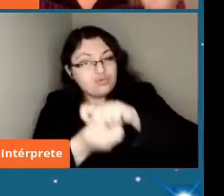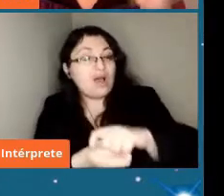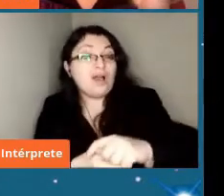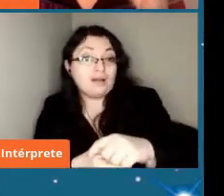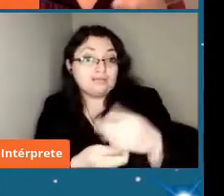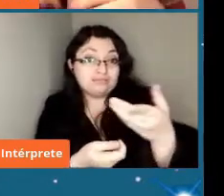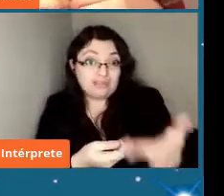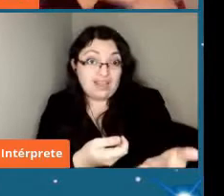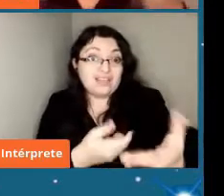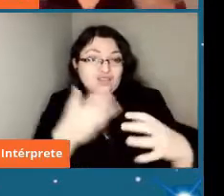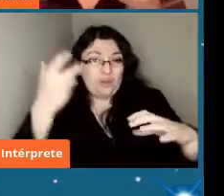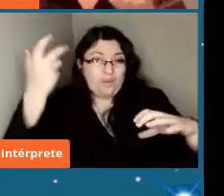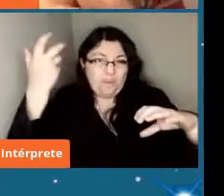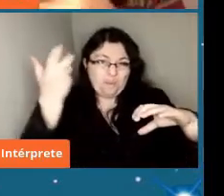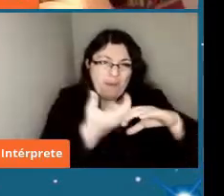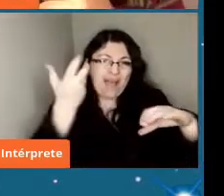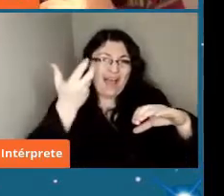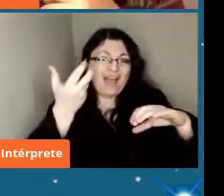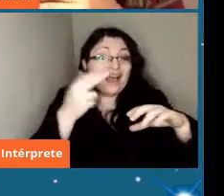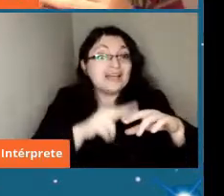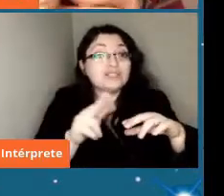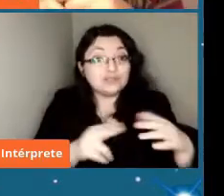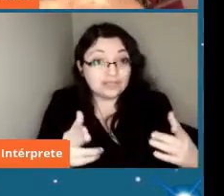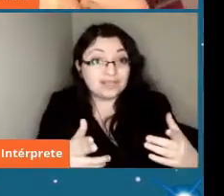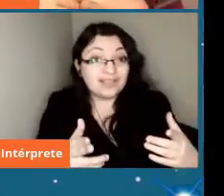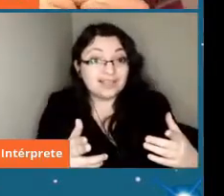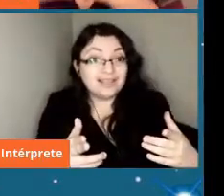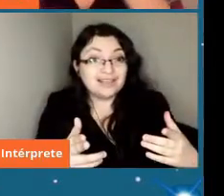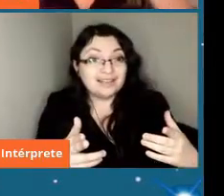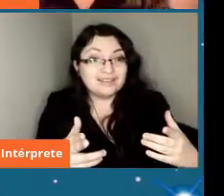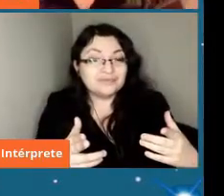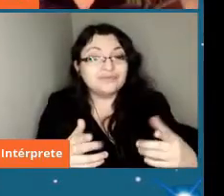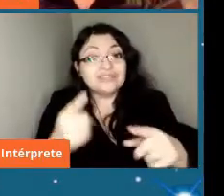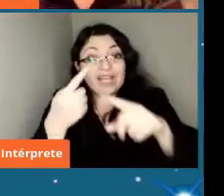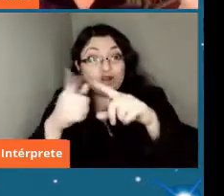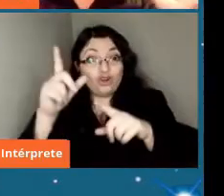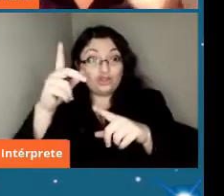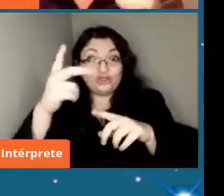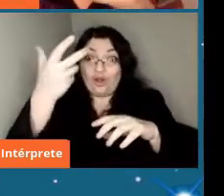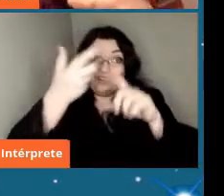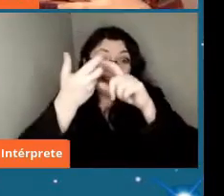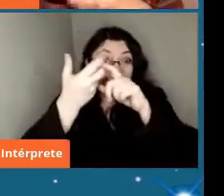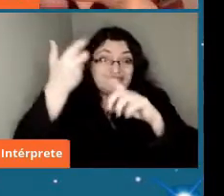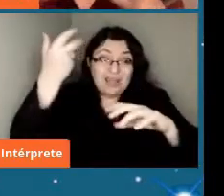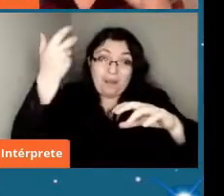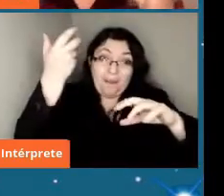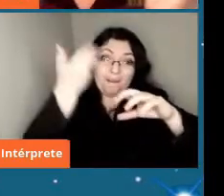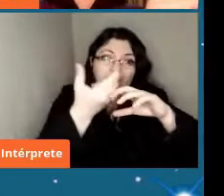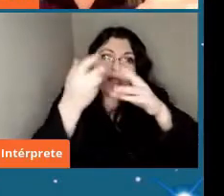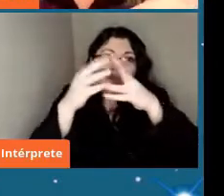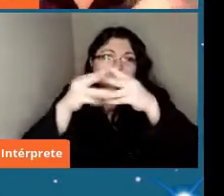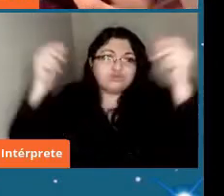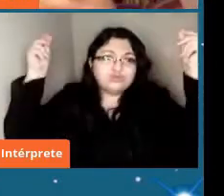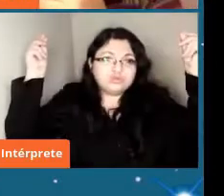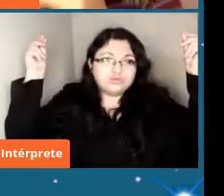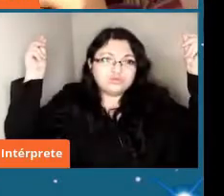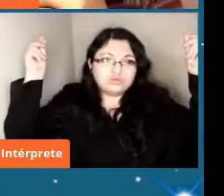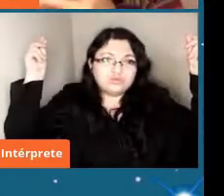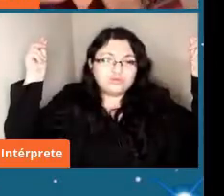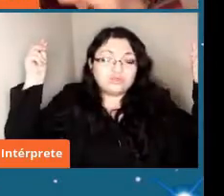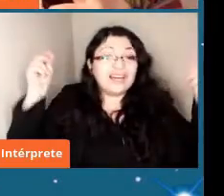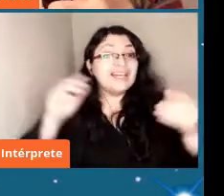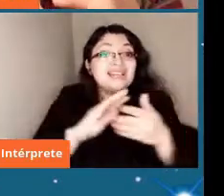impacto entonces generó que el otro planeta el que el impactor desapareciera completamente que parte de todo su material